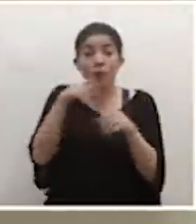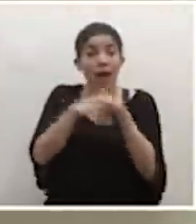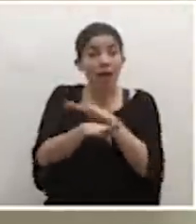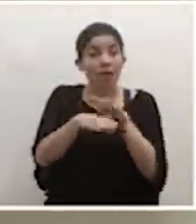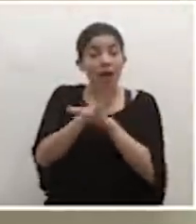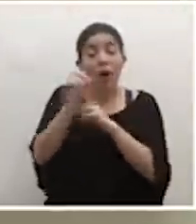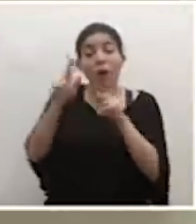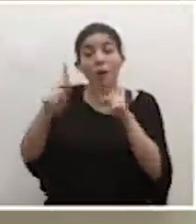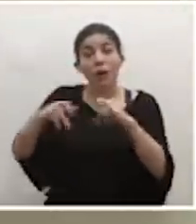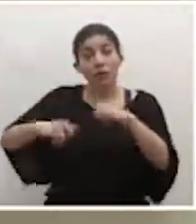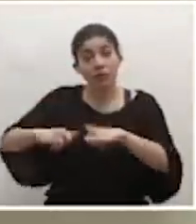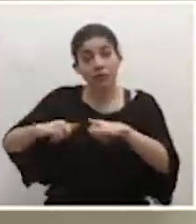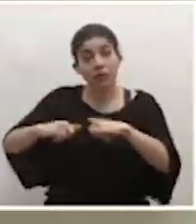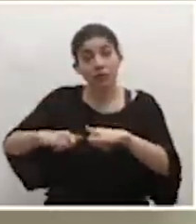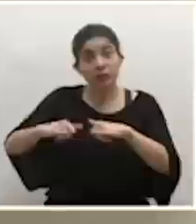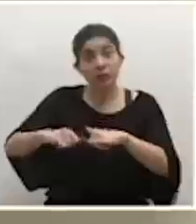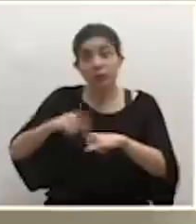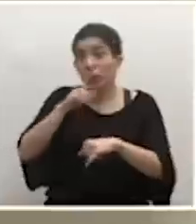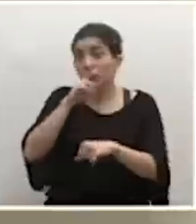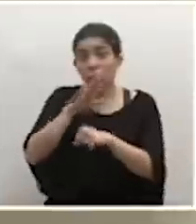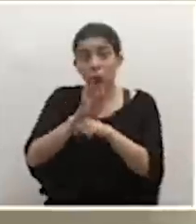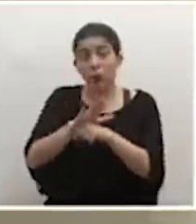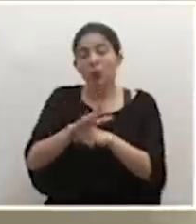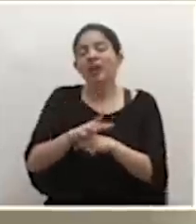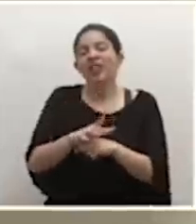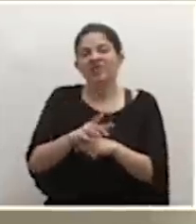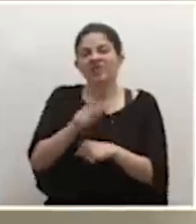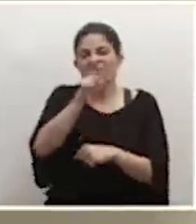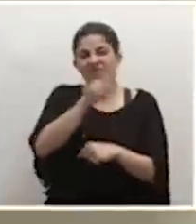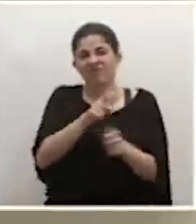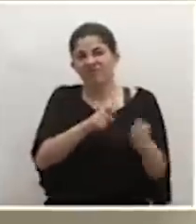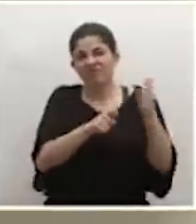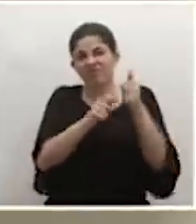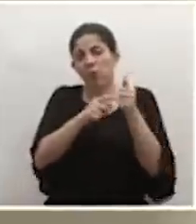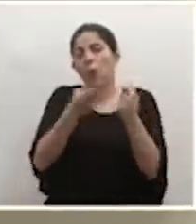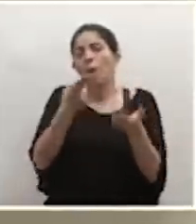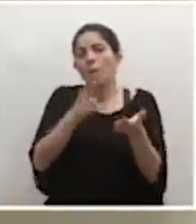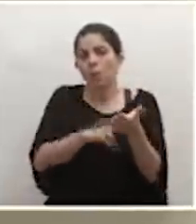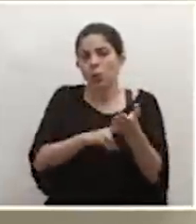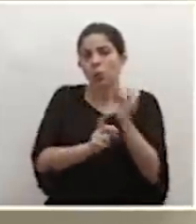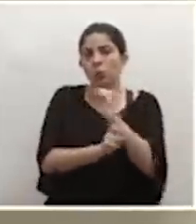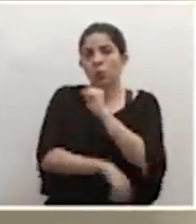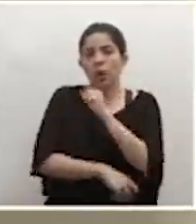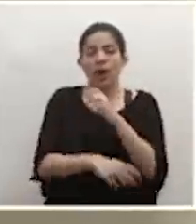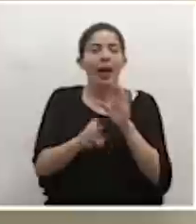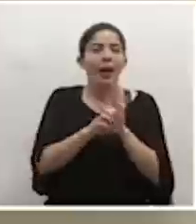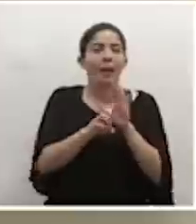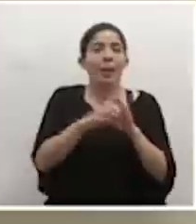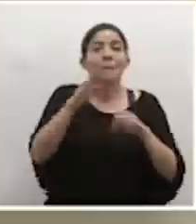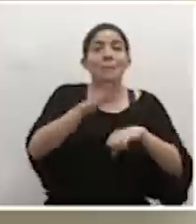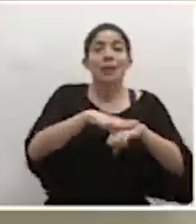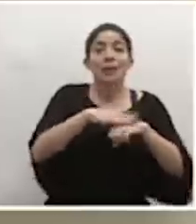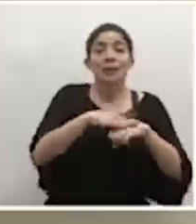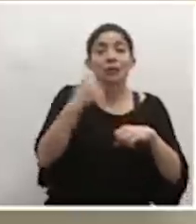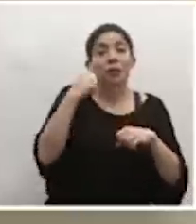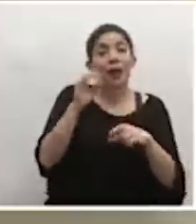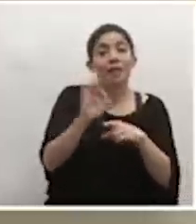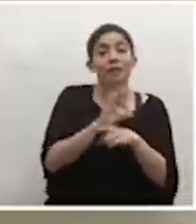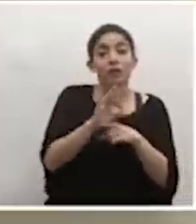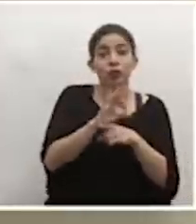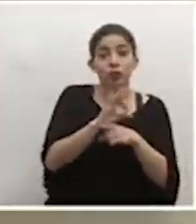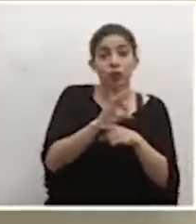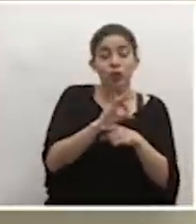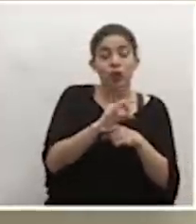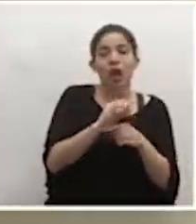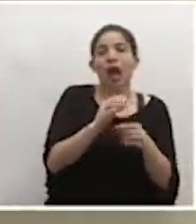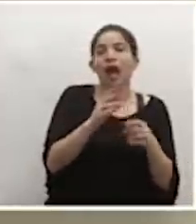como en la permanencia, pues sí será sometido a multas o a sanciones que van desde la suspensión del permiso sanitario de funcionamiento